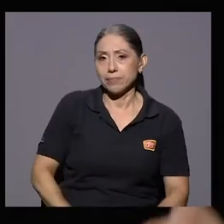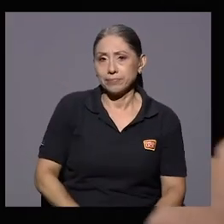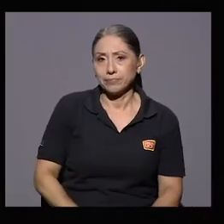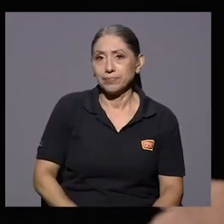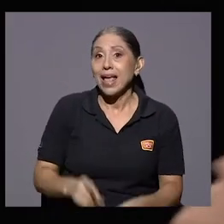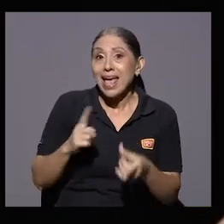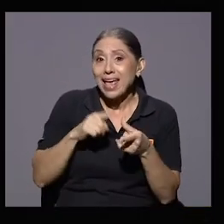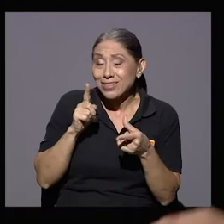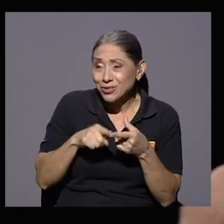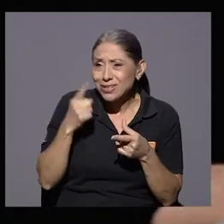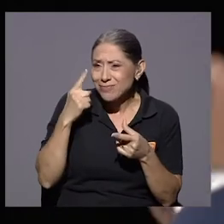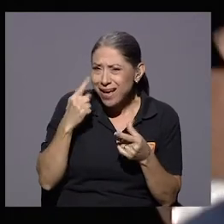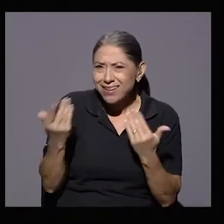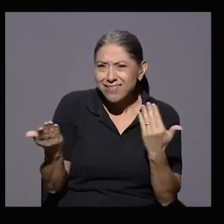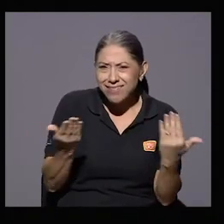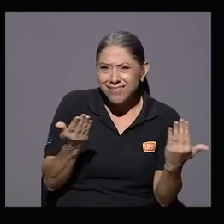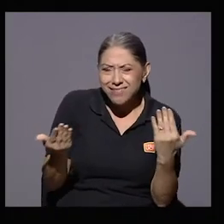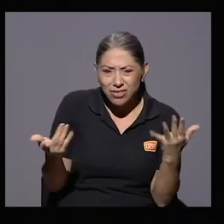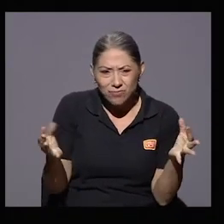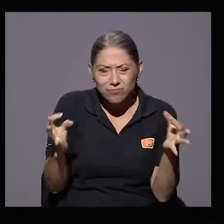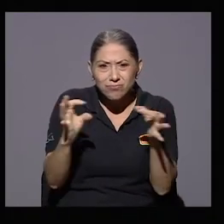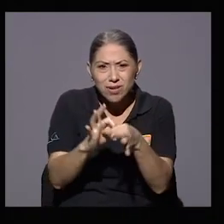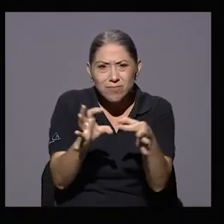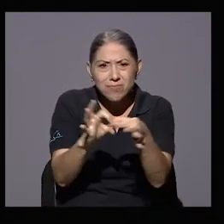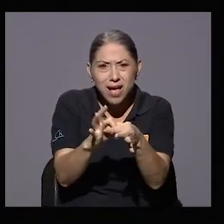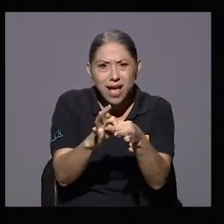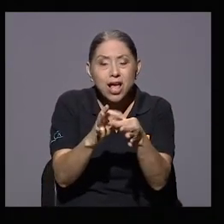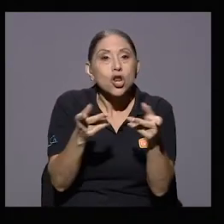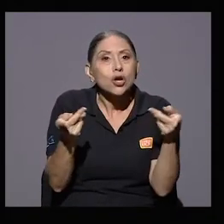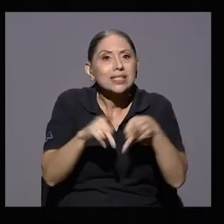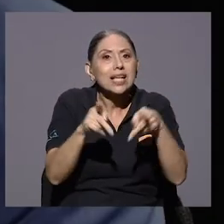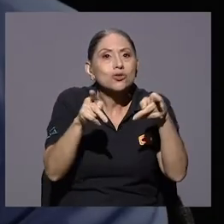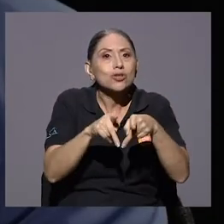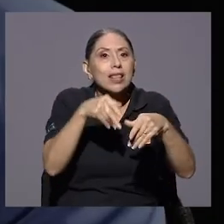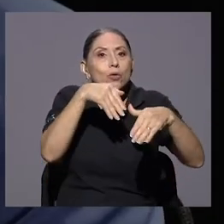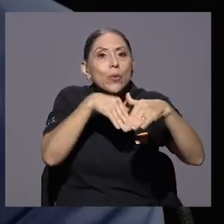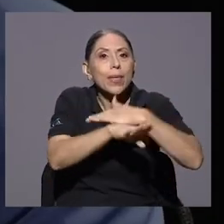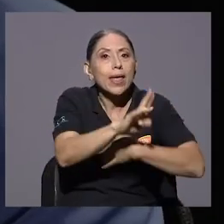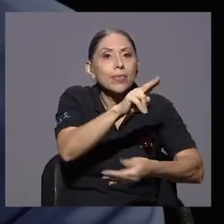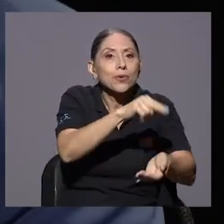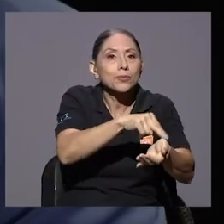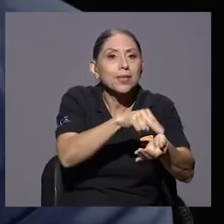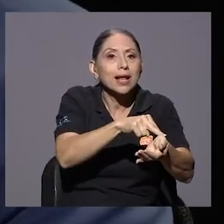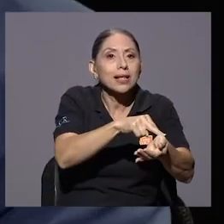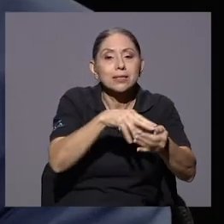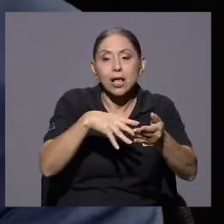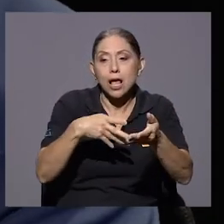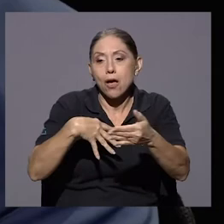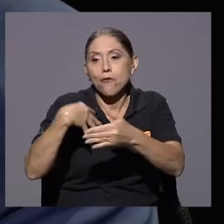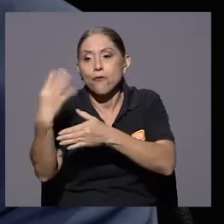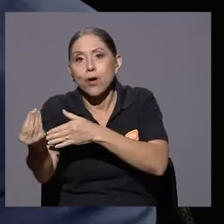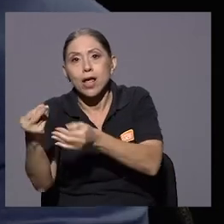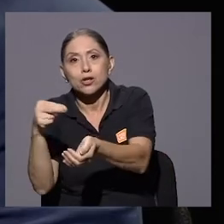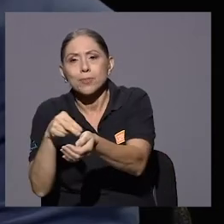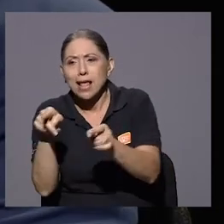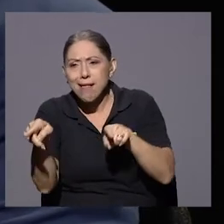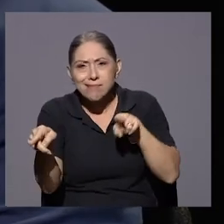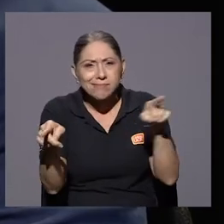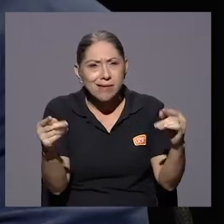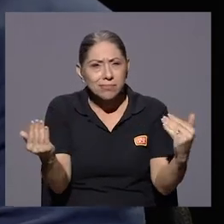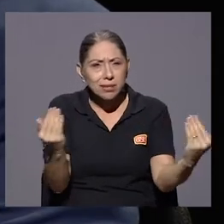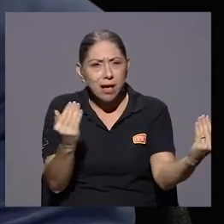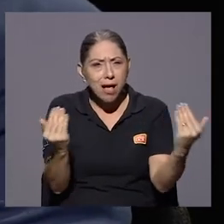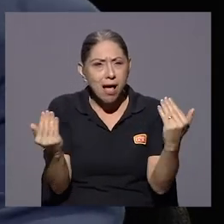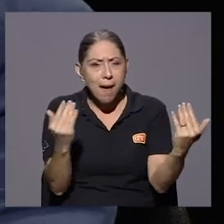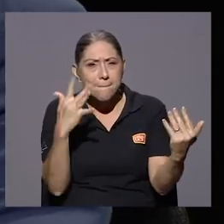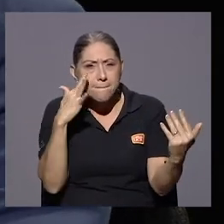Entonces, existe esa correlación, ¿verdad?, de lo que estaba sucediendo afuera y dentro. Pero, vamos a ver, si